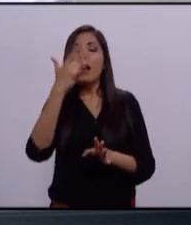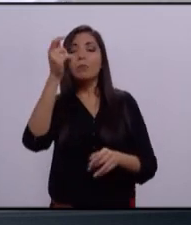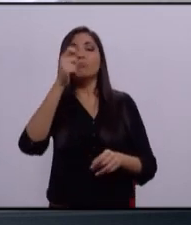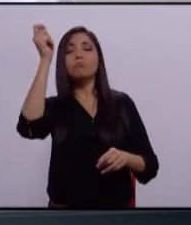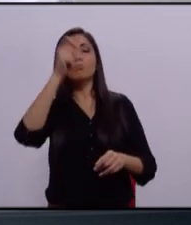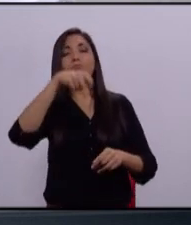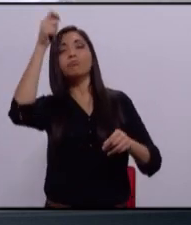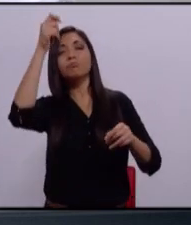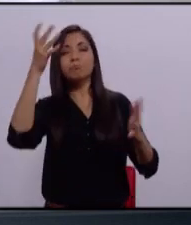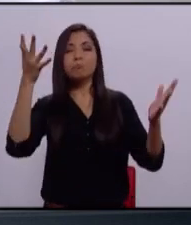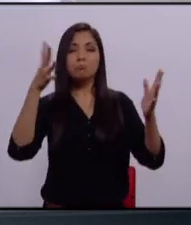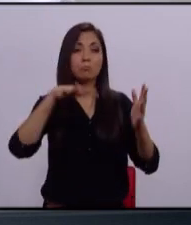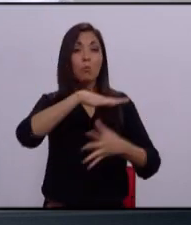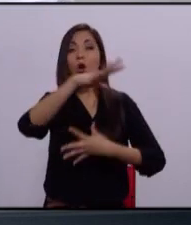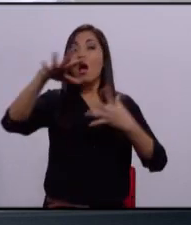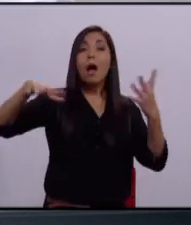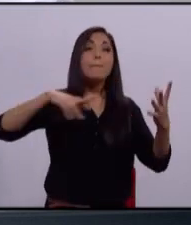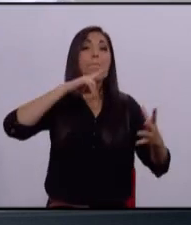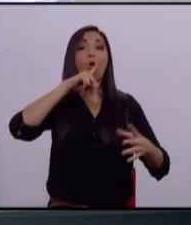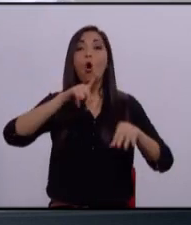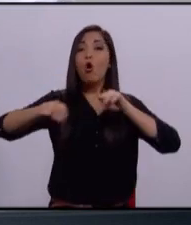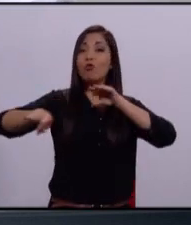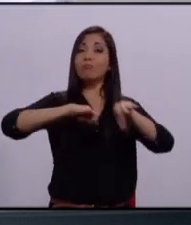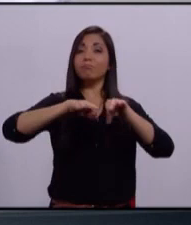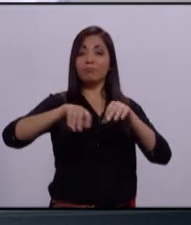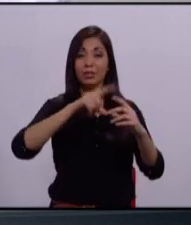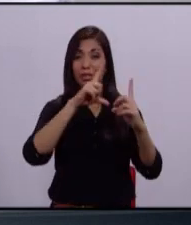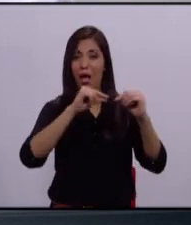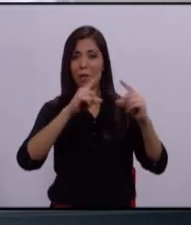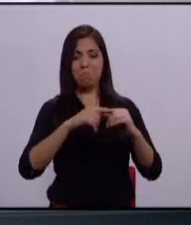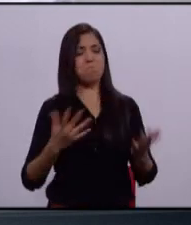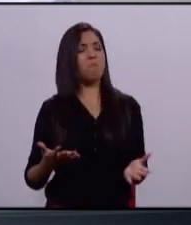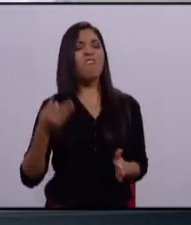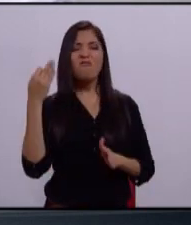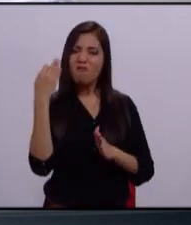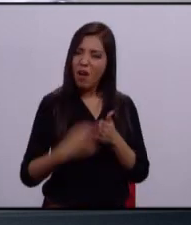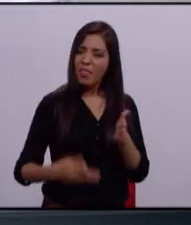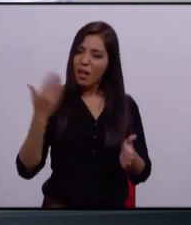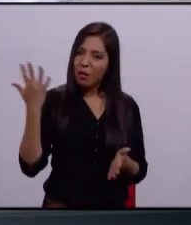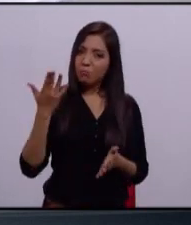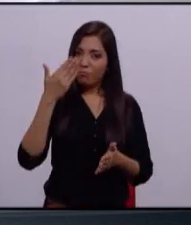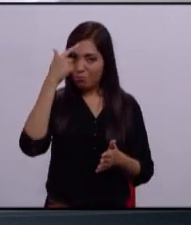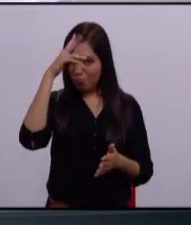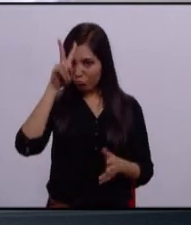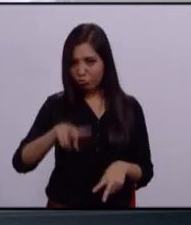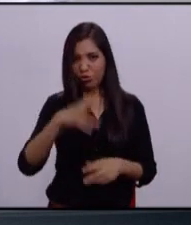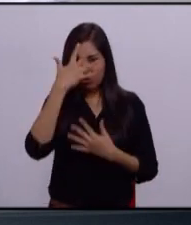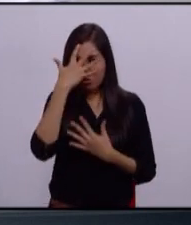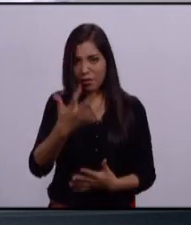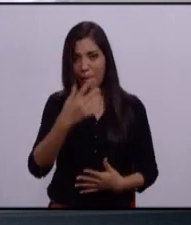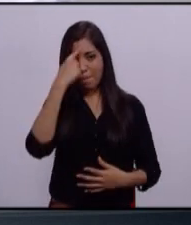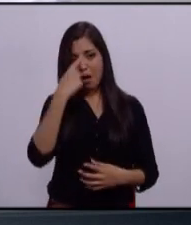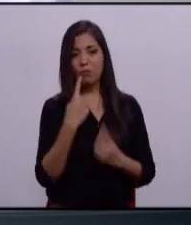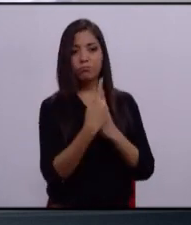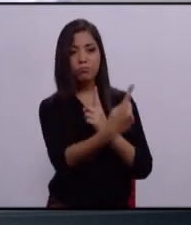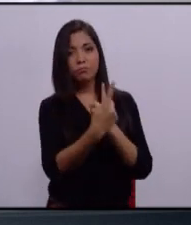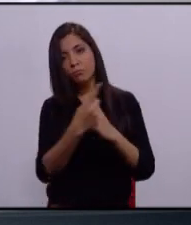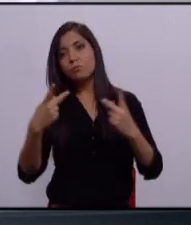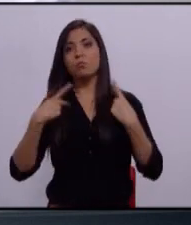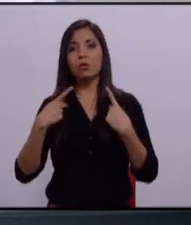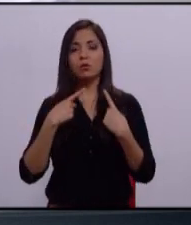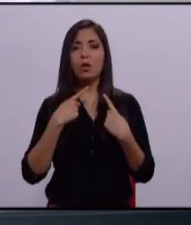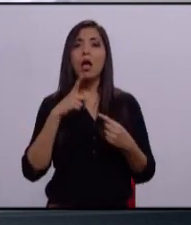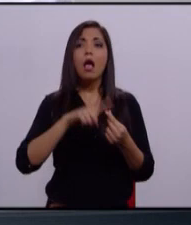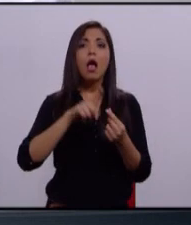reactivarás el desarrollo económico y el empleo en Zapopan. Te ha faltado compromiso y seriedad para con los zapopanos. Te